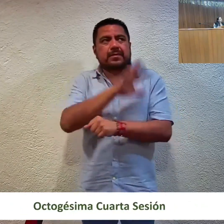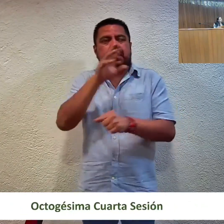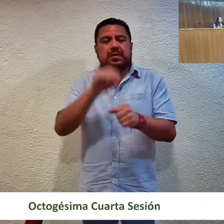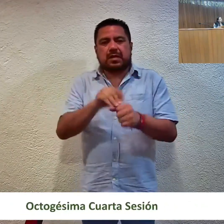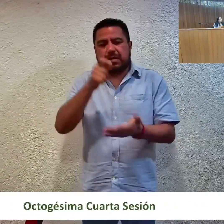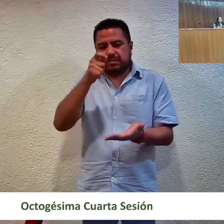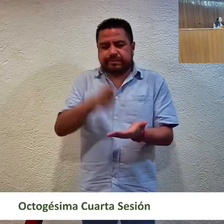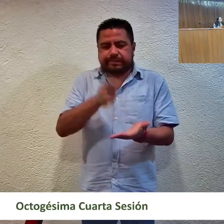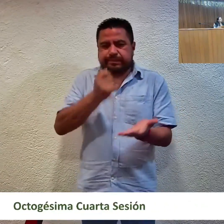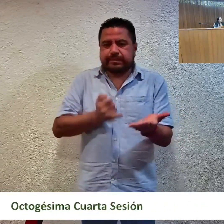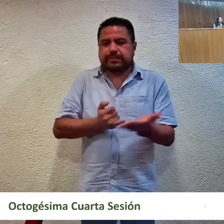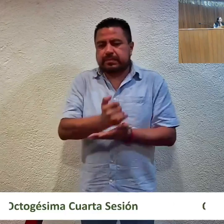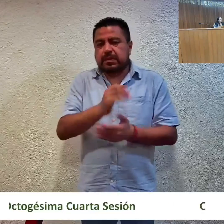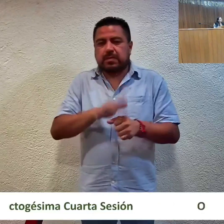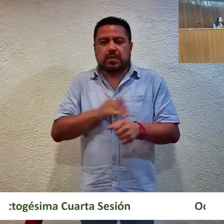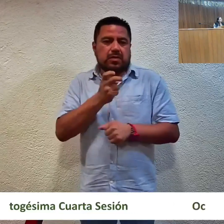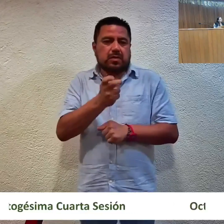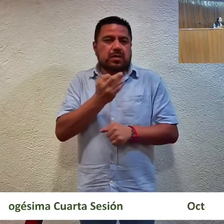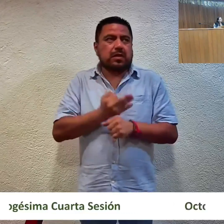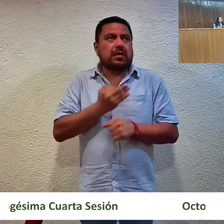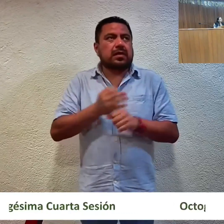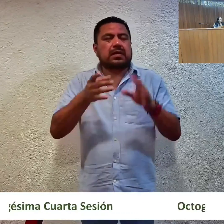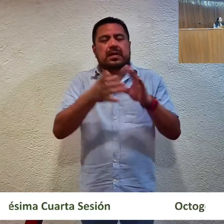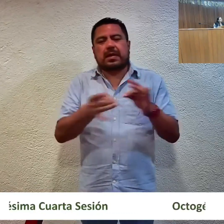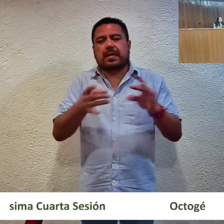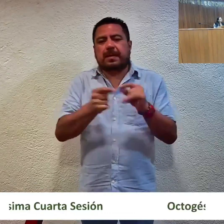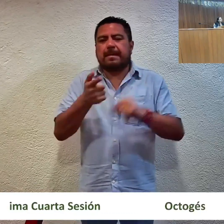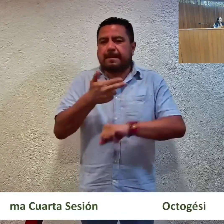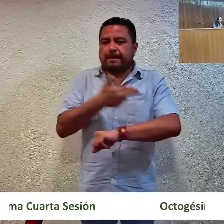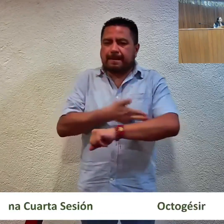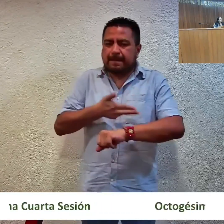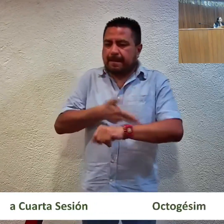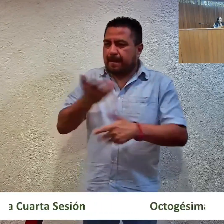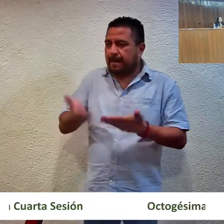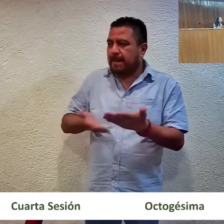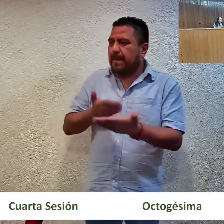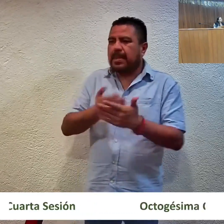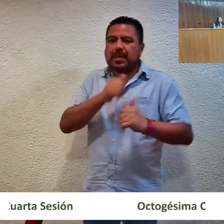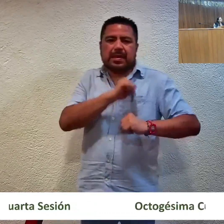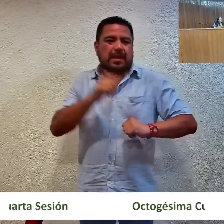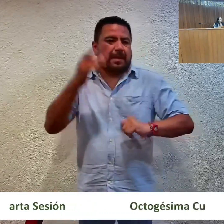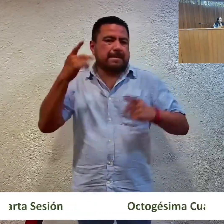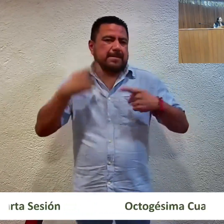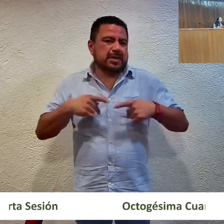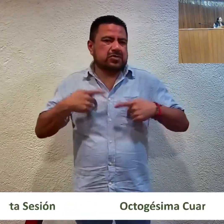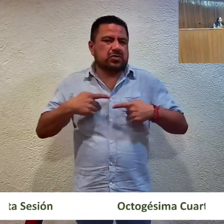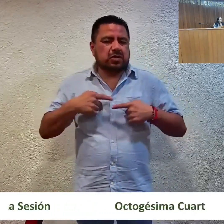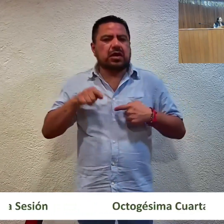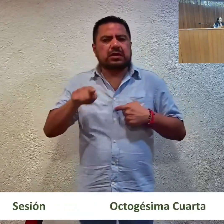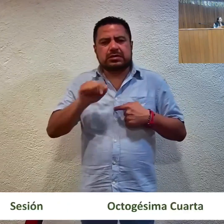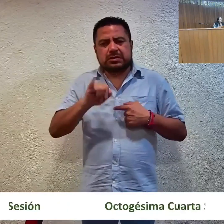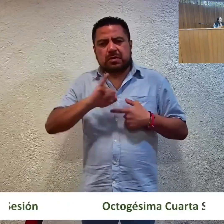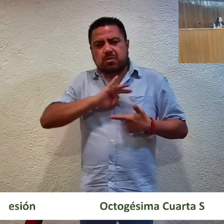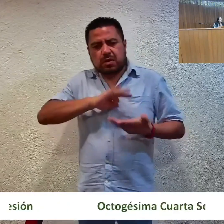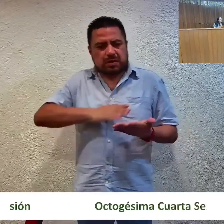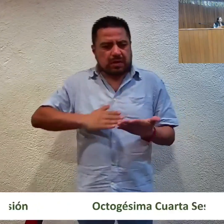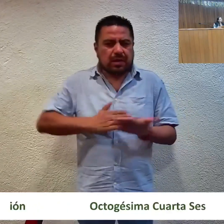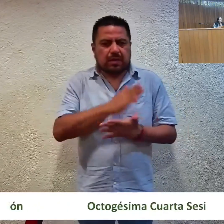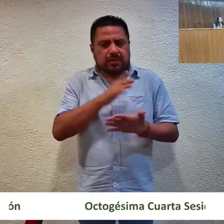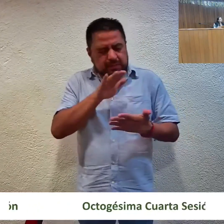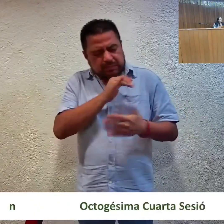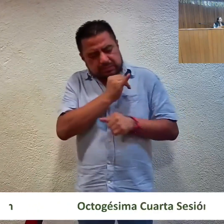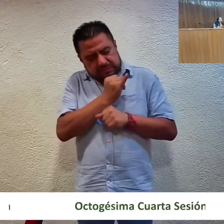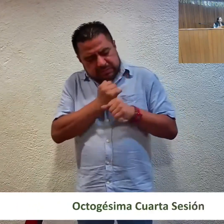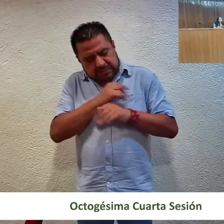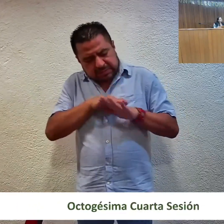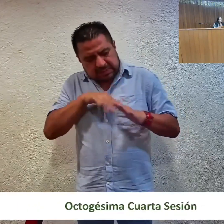sentencia primigenia. Por ello, se señala que la petición realizada por el actor es procedente en virtud de que del análisis realizado